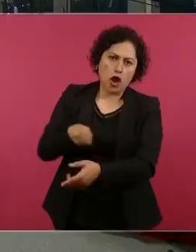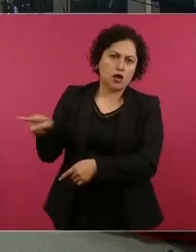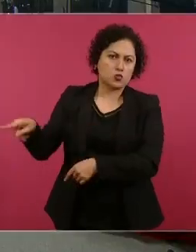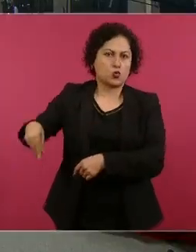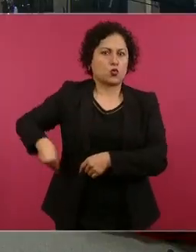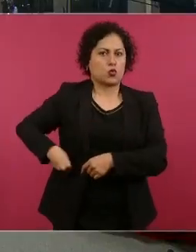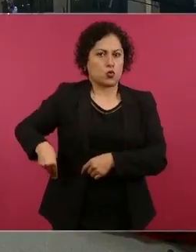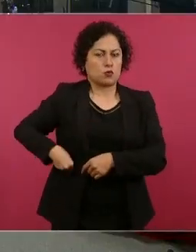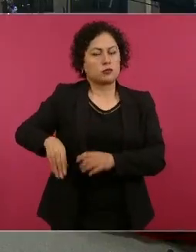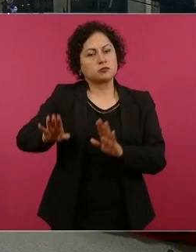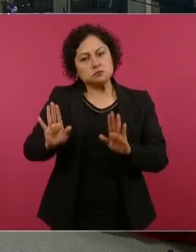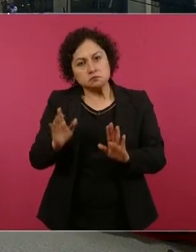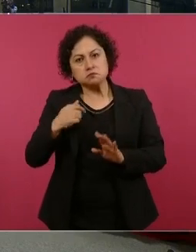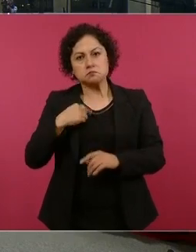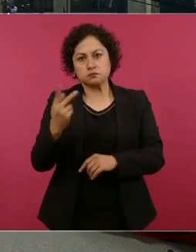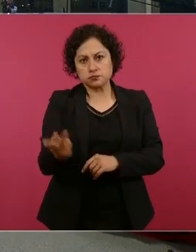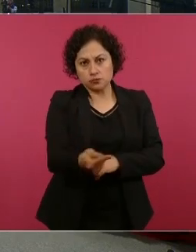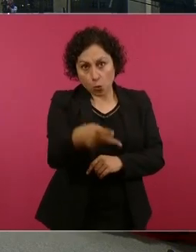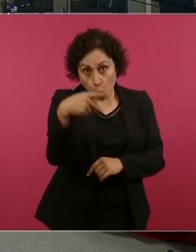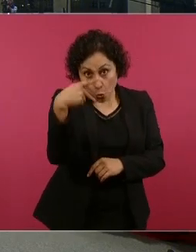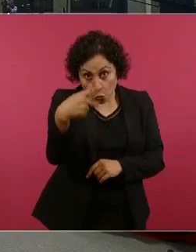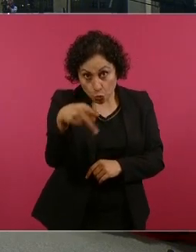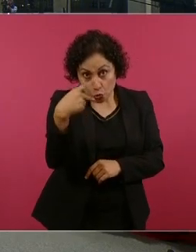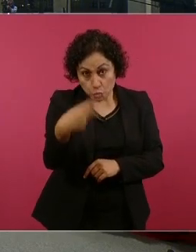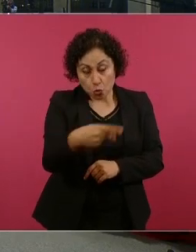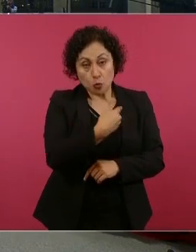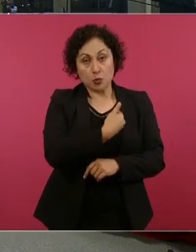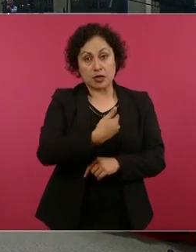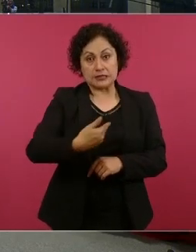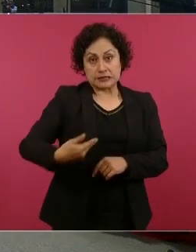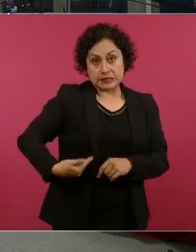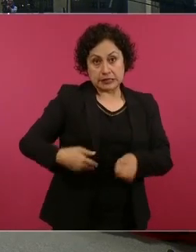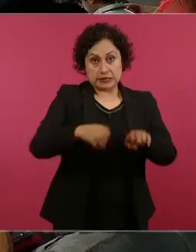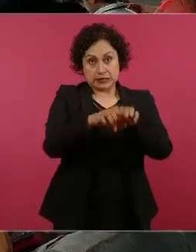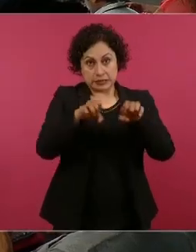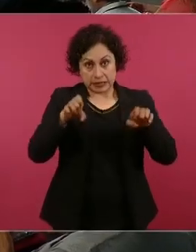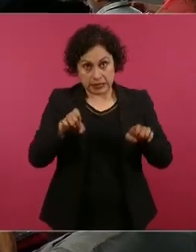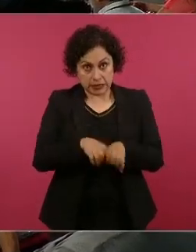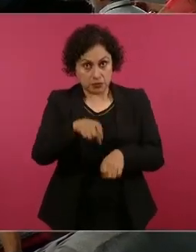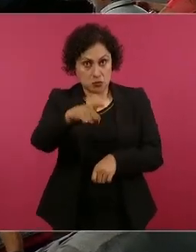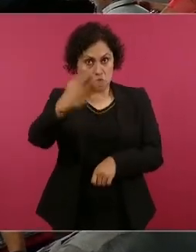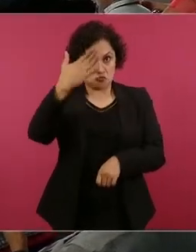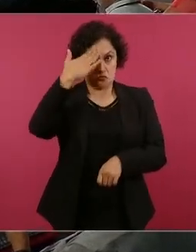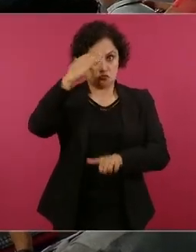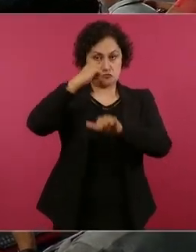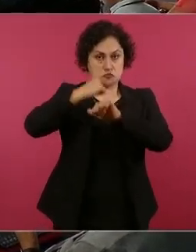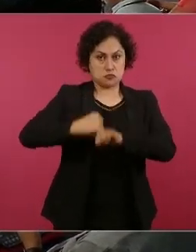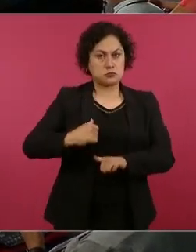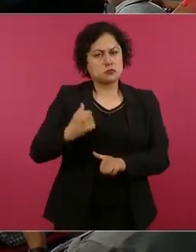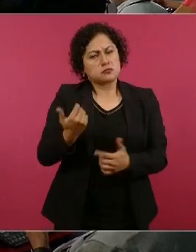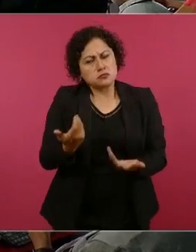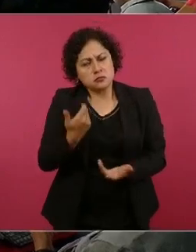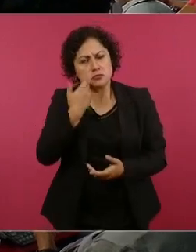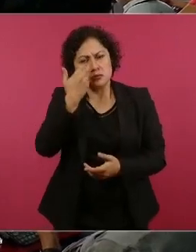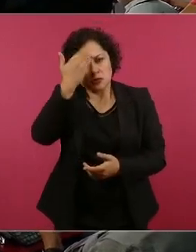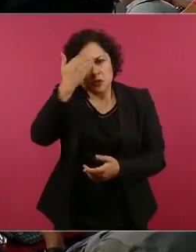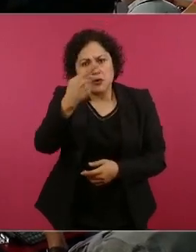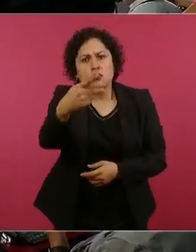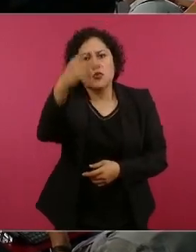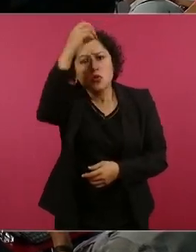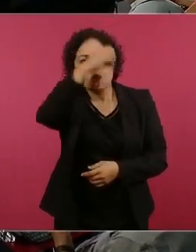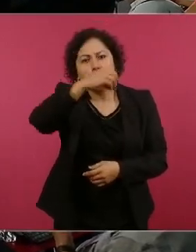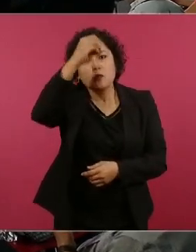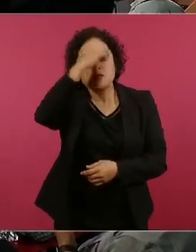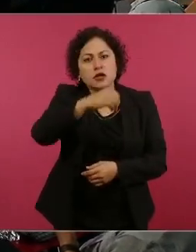postura de su administración como jefe del Estado mexicano. Y segundo, saber si habrá alguna sanción por parte de la